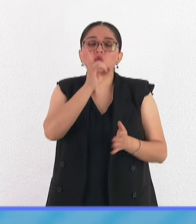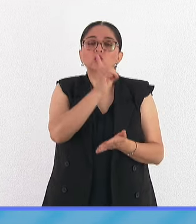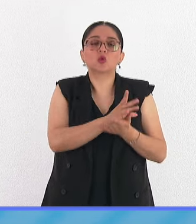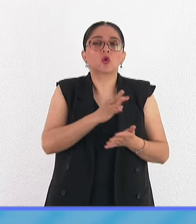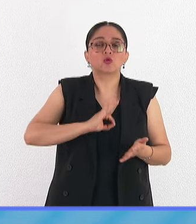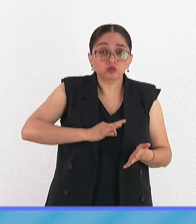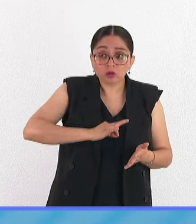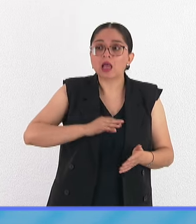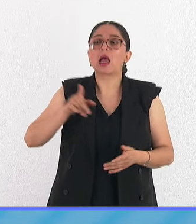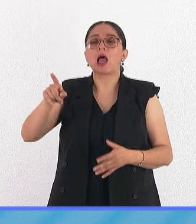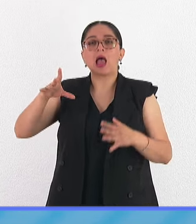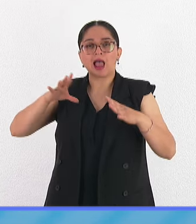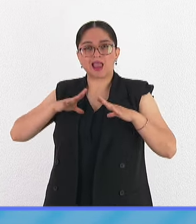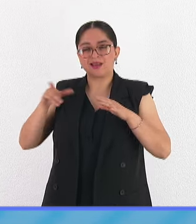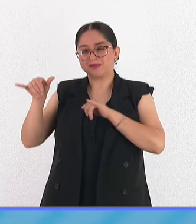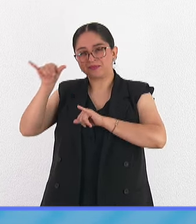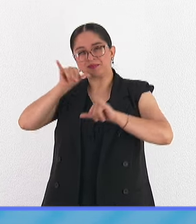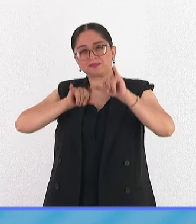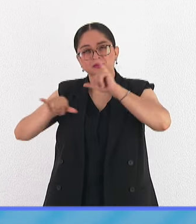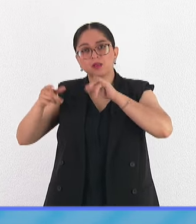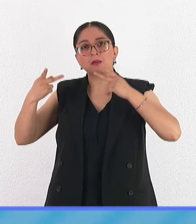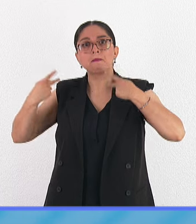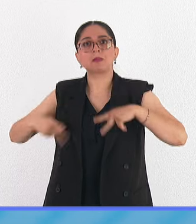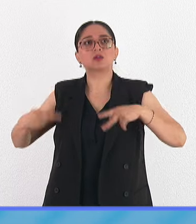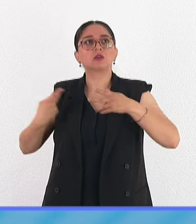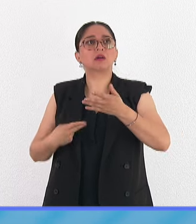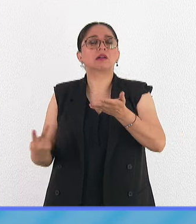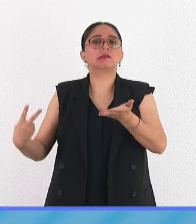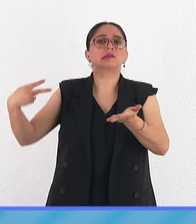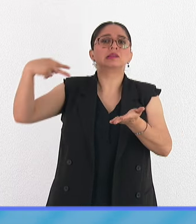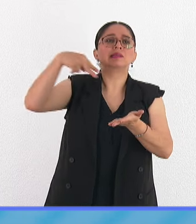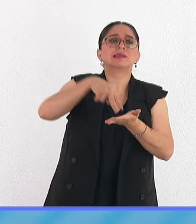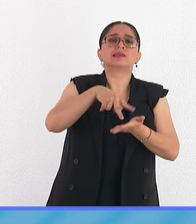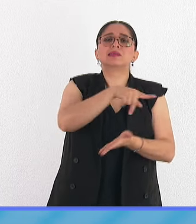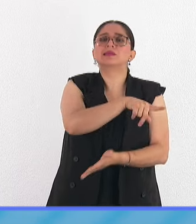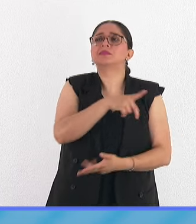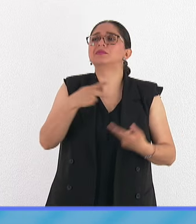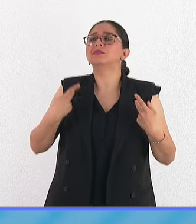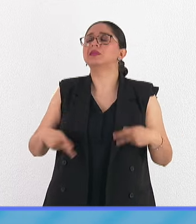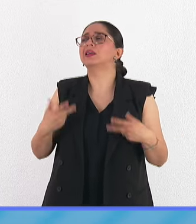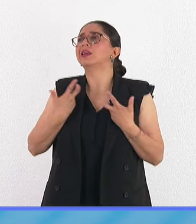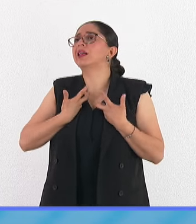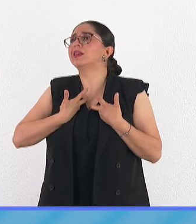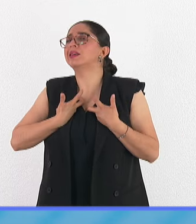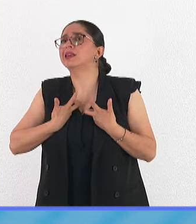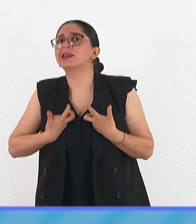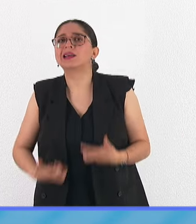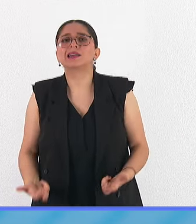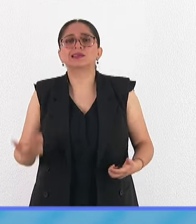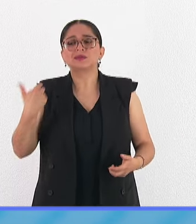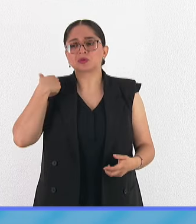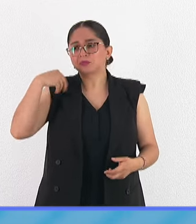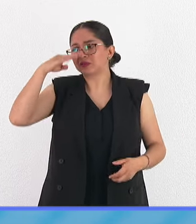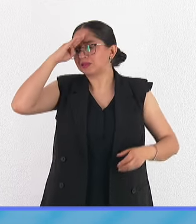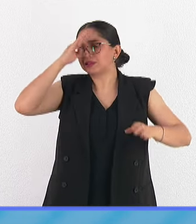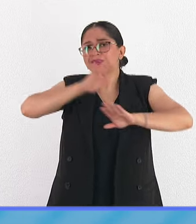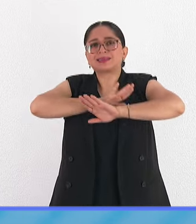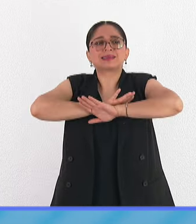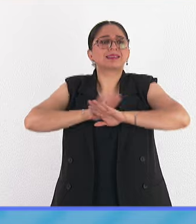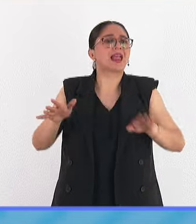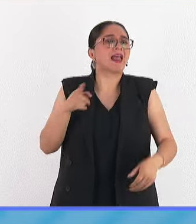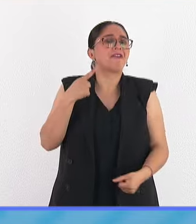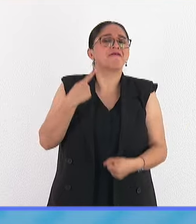a pruebas de diagnóstico muy angustiadas. Porque ya sienten que es una sentencia, ¿no? De enfermarte.